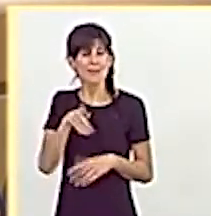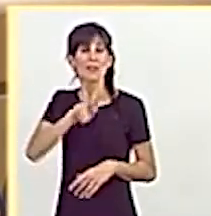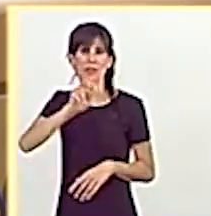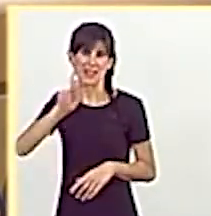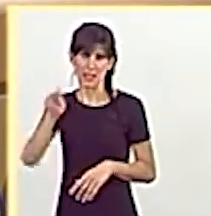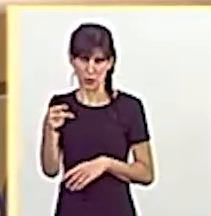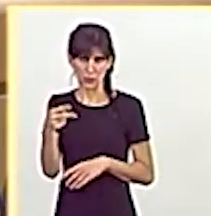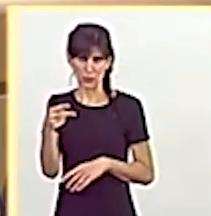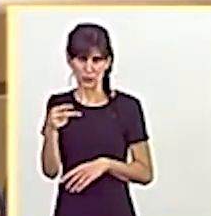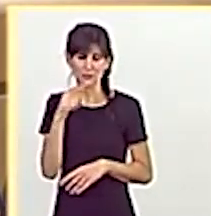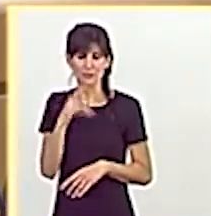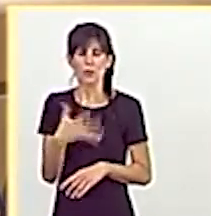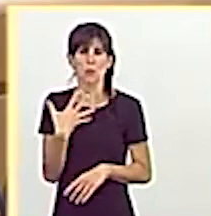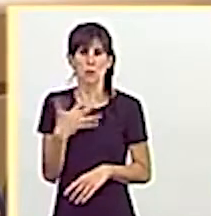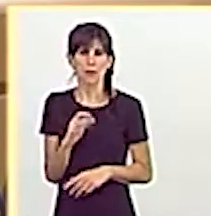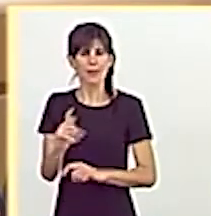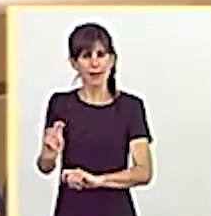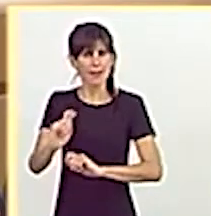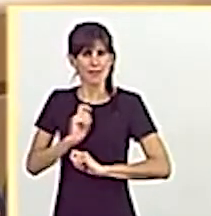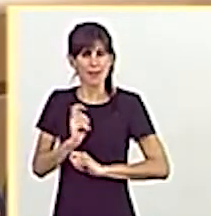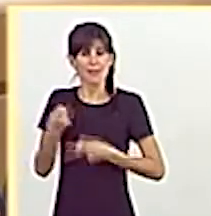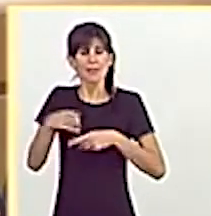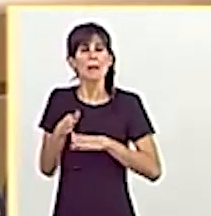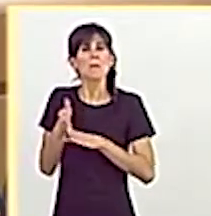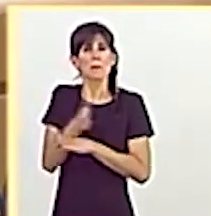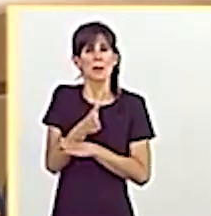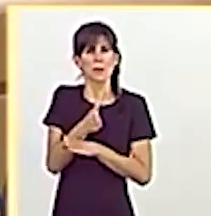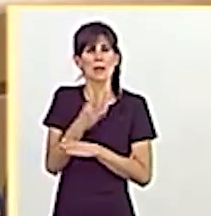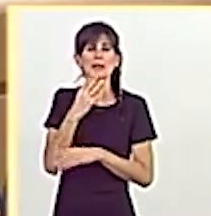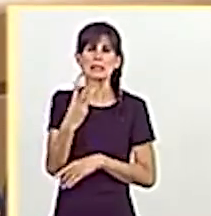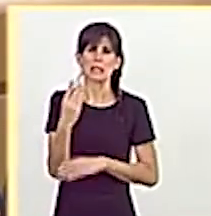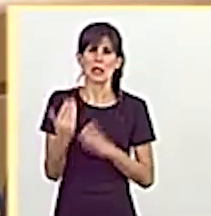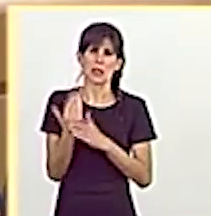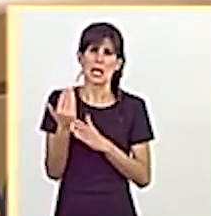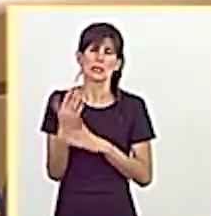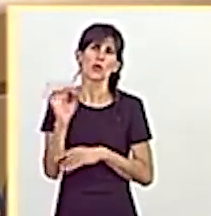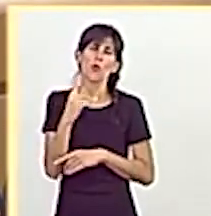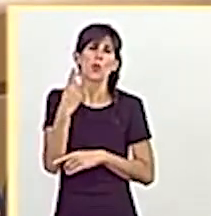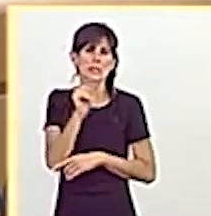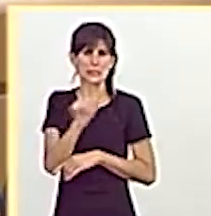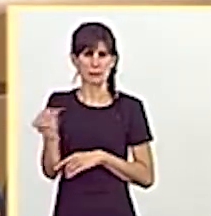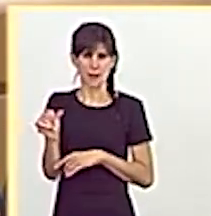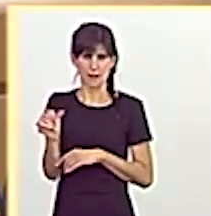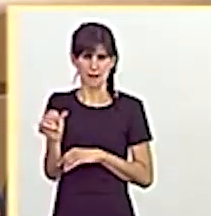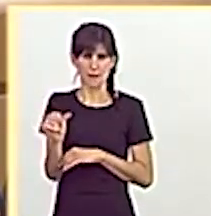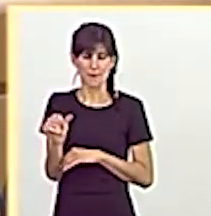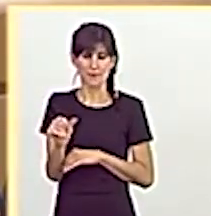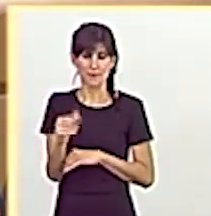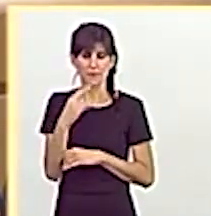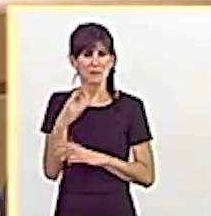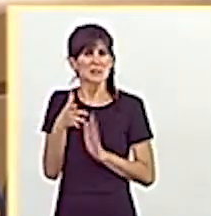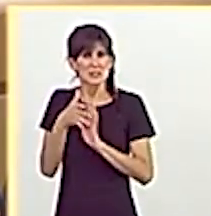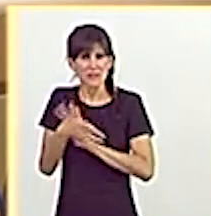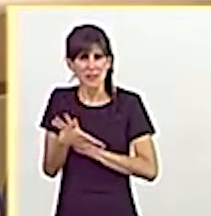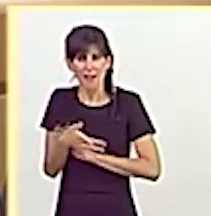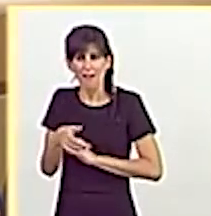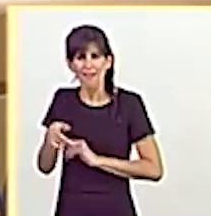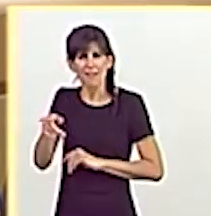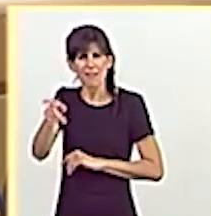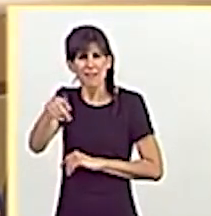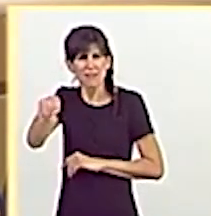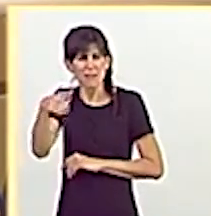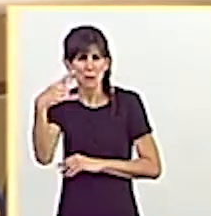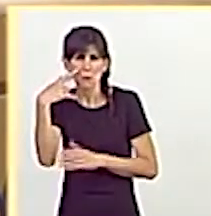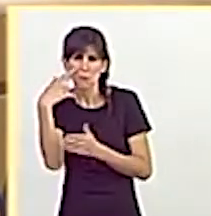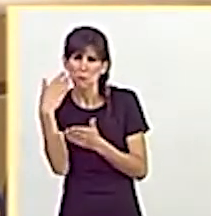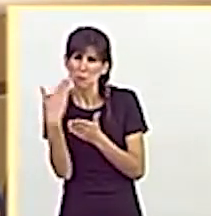en la que podremos obtener la cita previa en tres días o en una semana. O sea, ¿ustedes no han